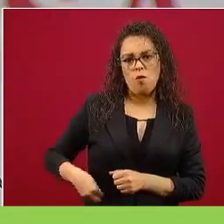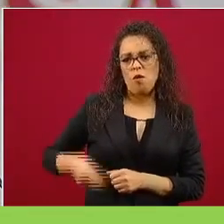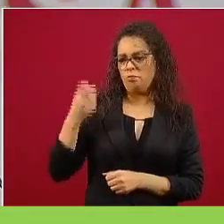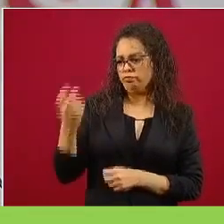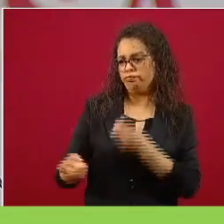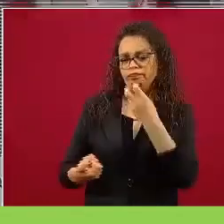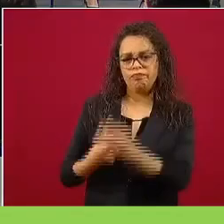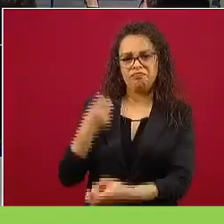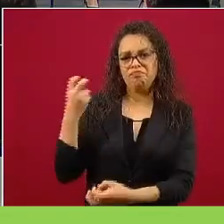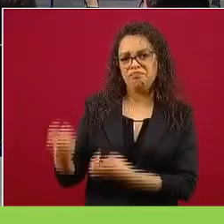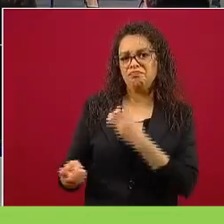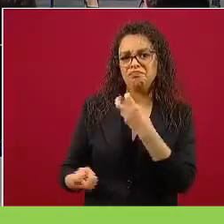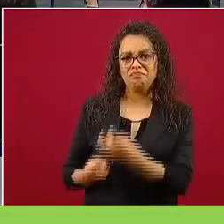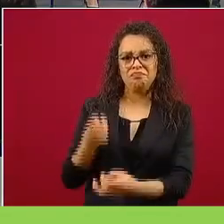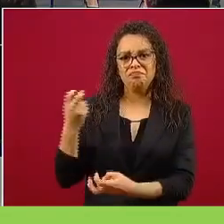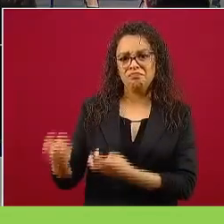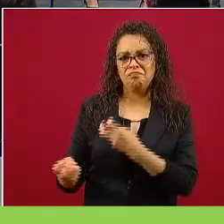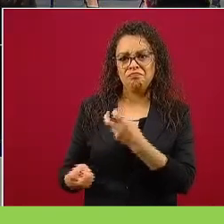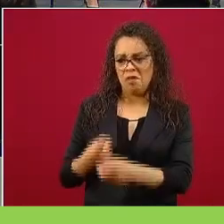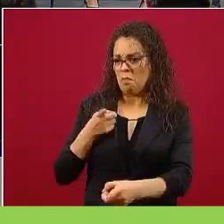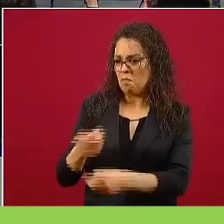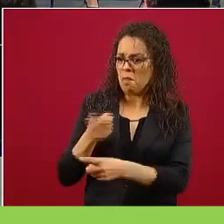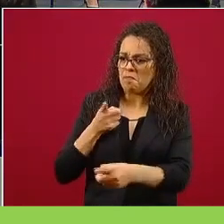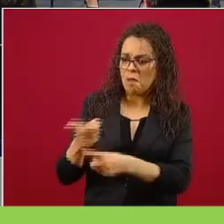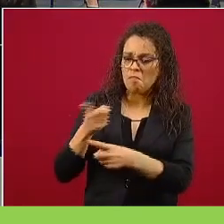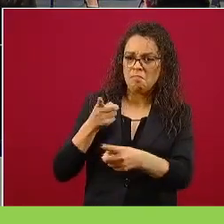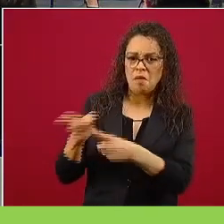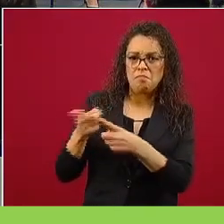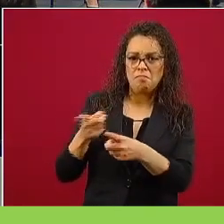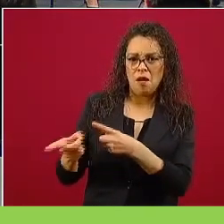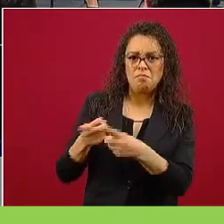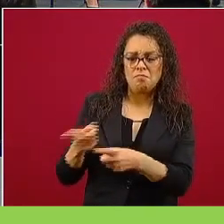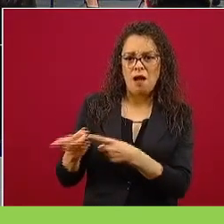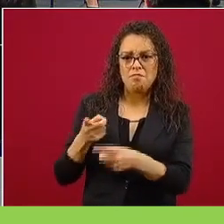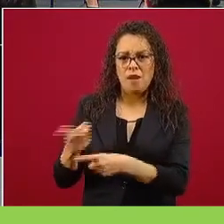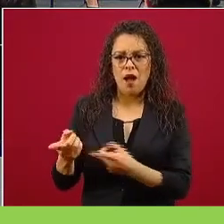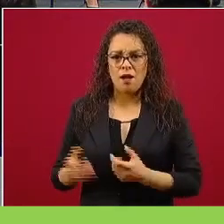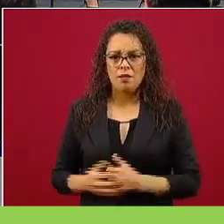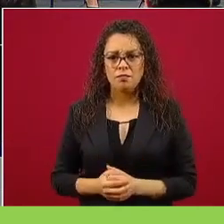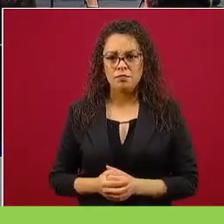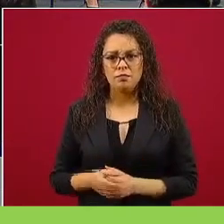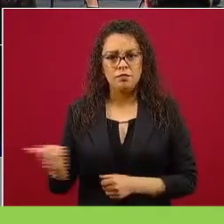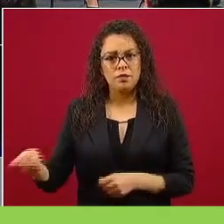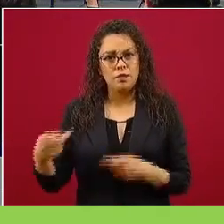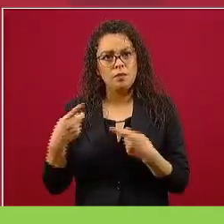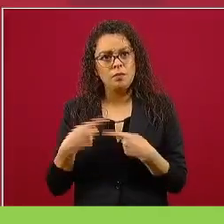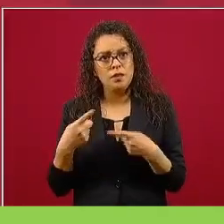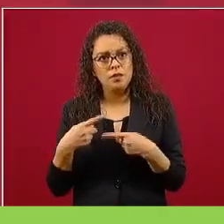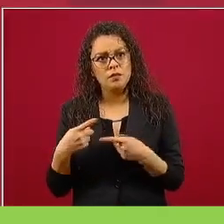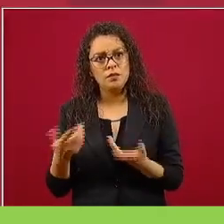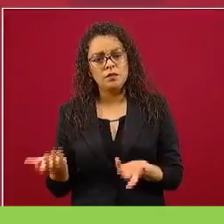y le tundían y la persona no podía